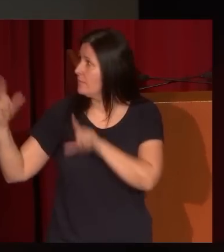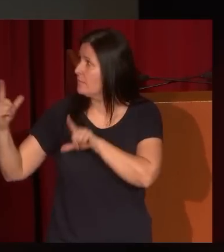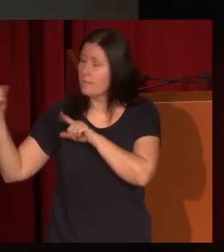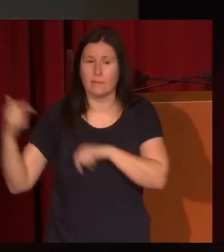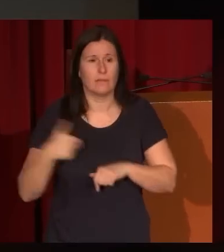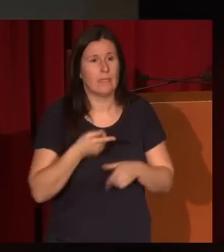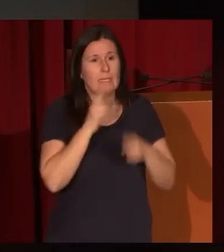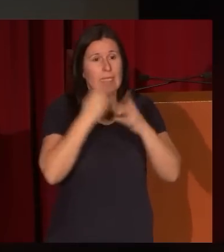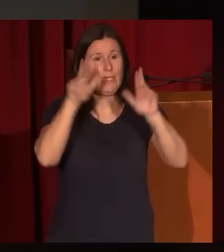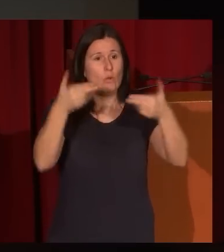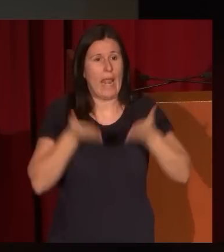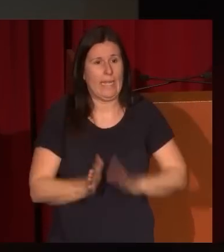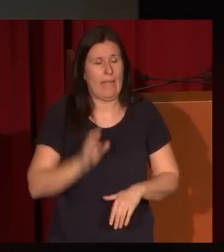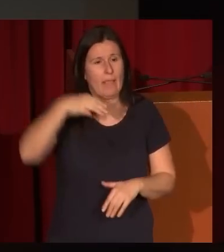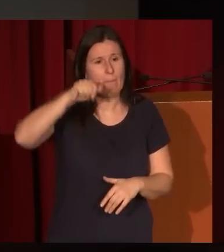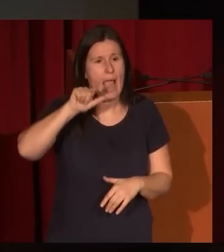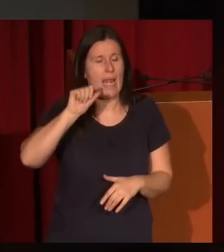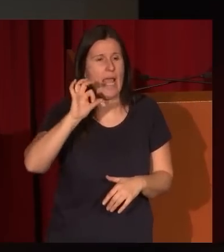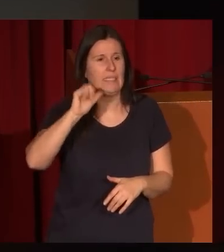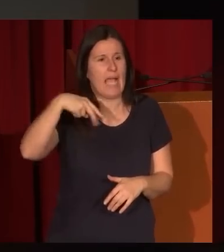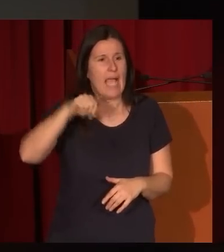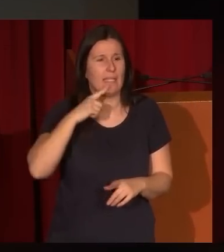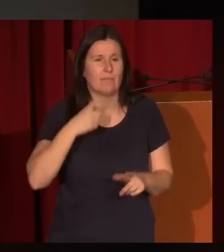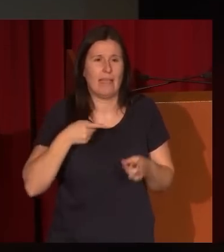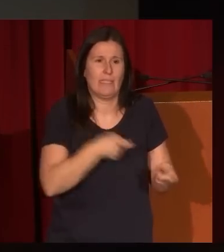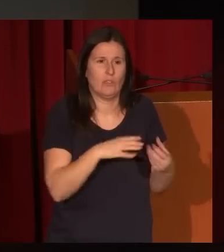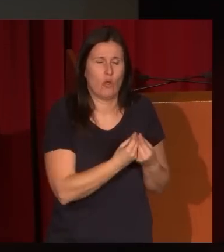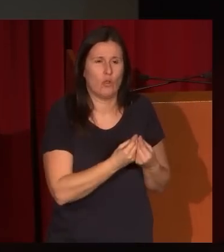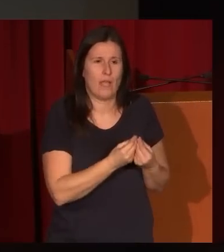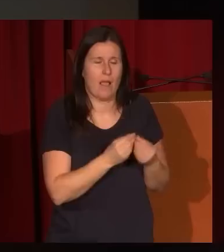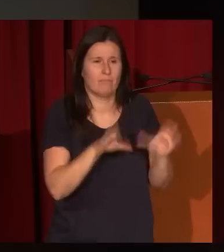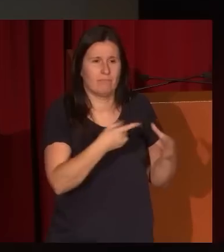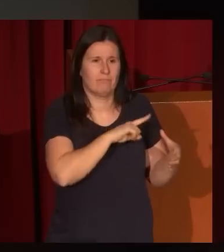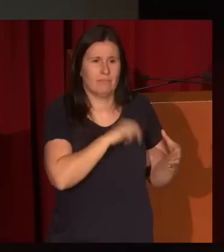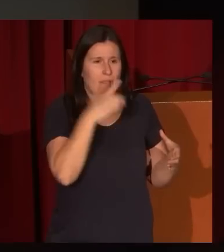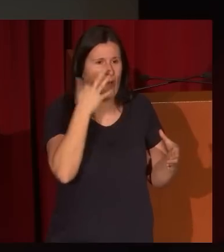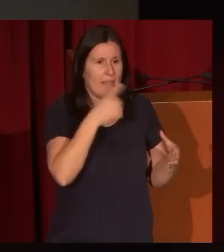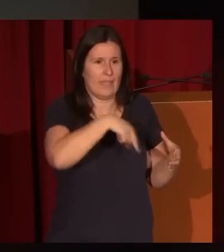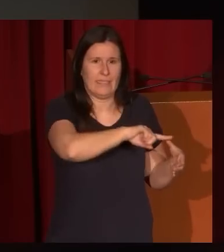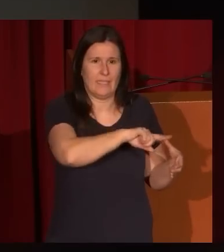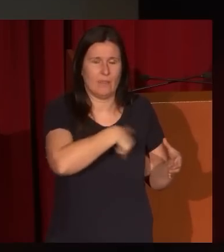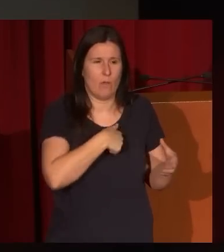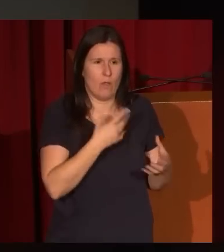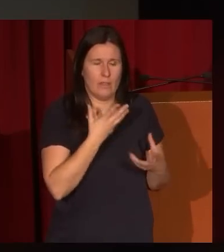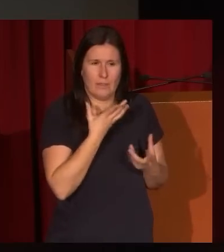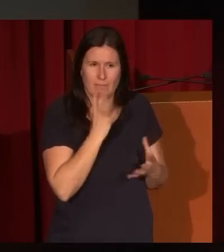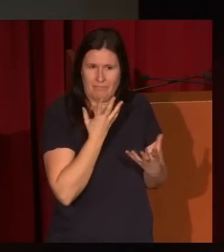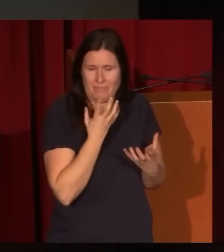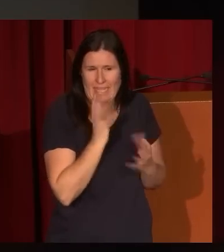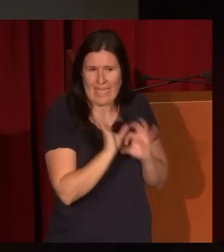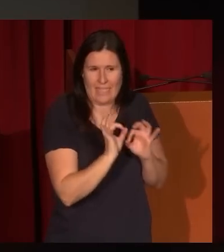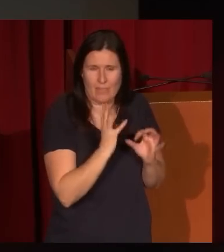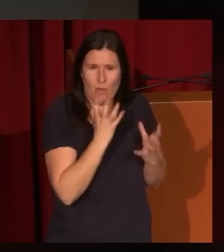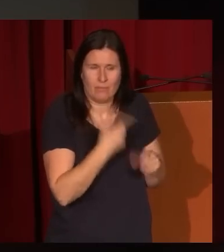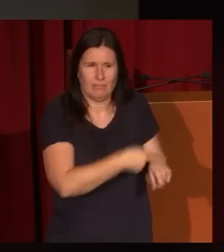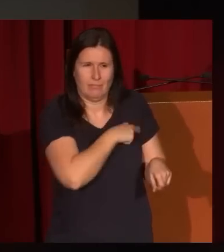La hija de Malasaña batiéndose contra los franceses, ven que está esa teatralidad exacerbada y esa